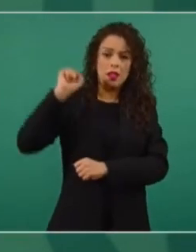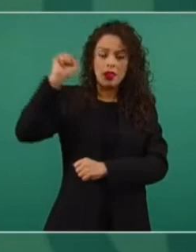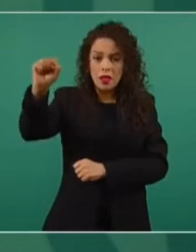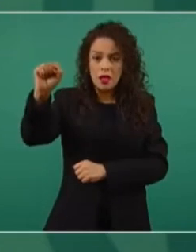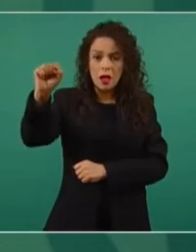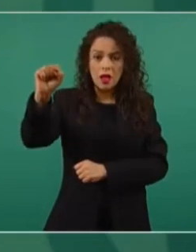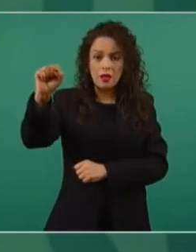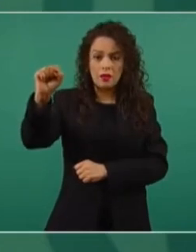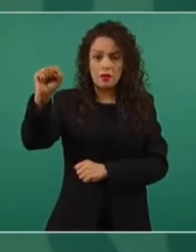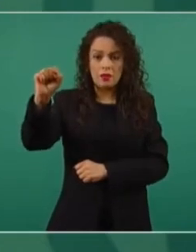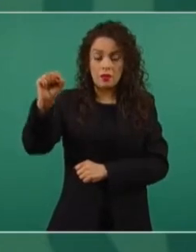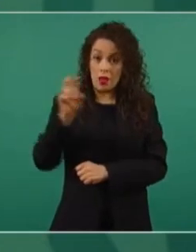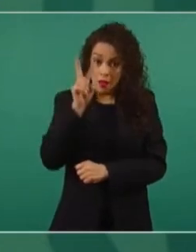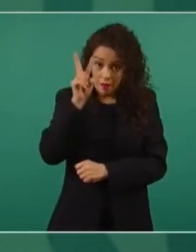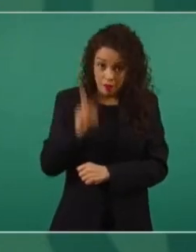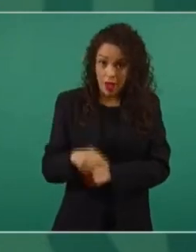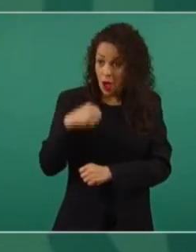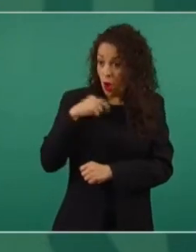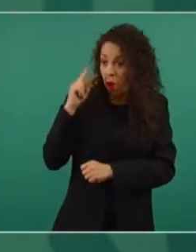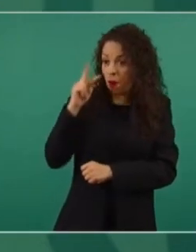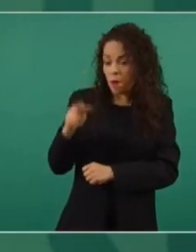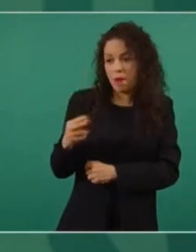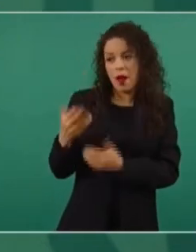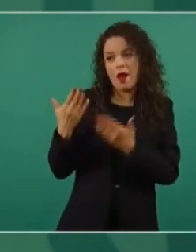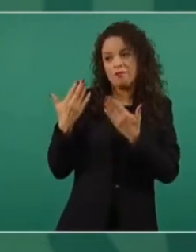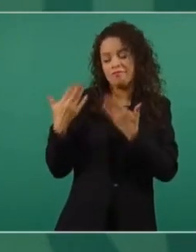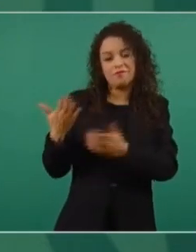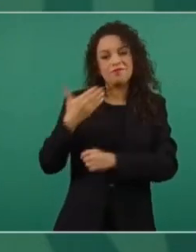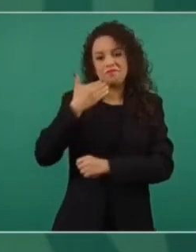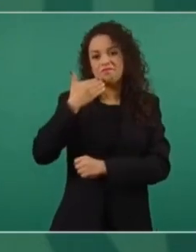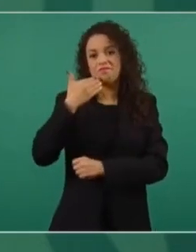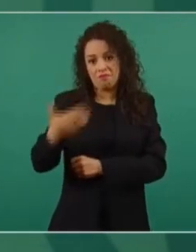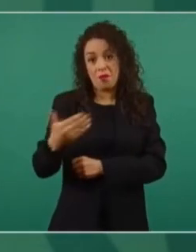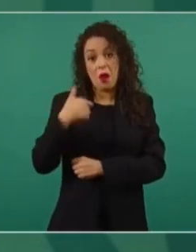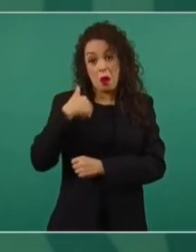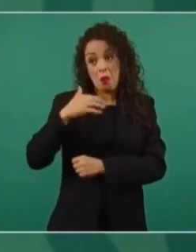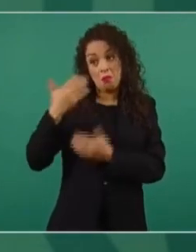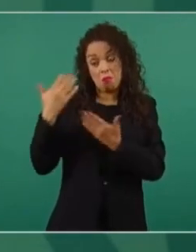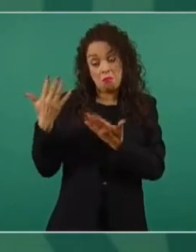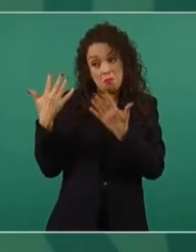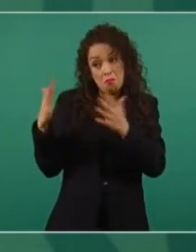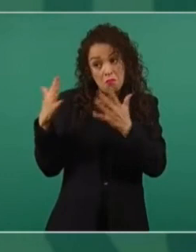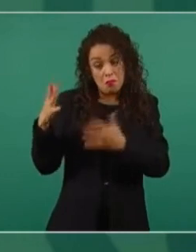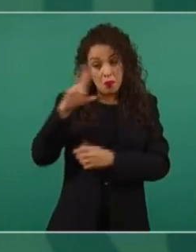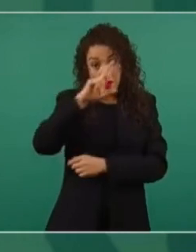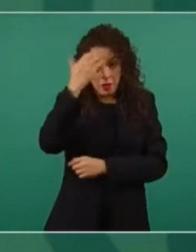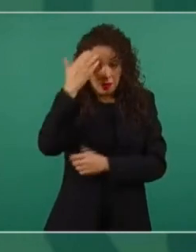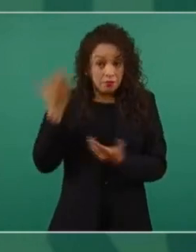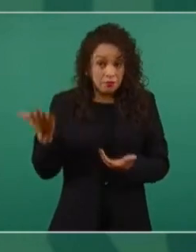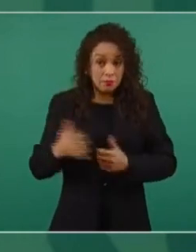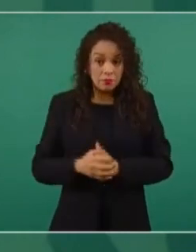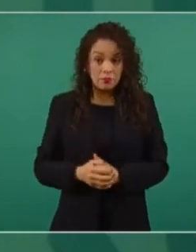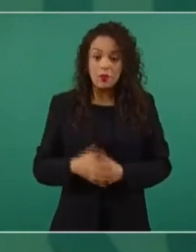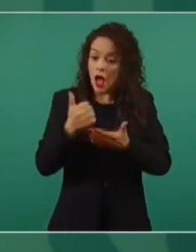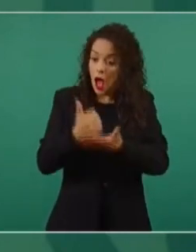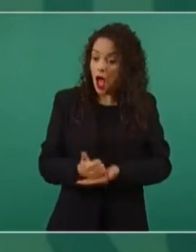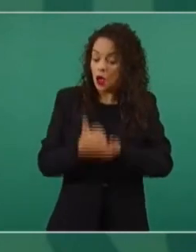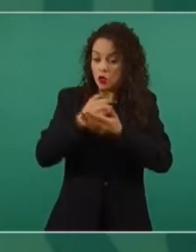que lo reconozco, nos han ayudado en reformas importantes como